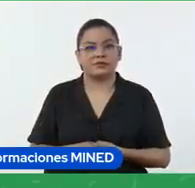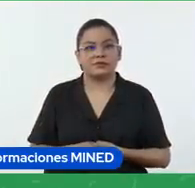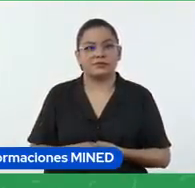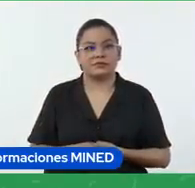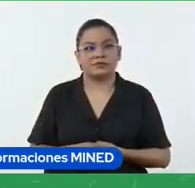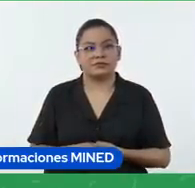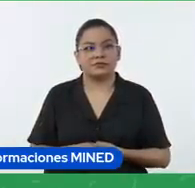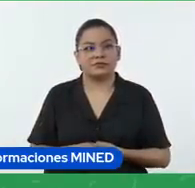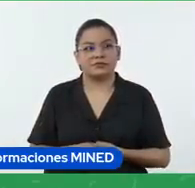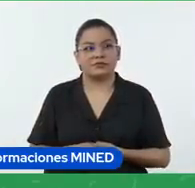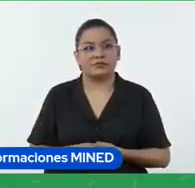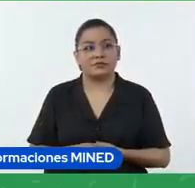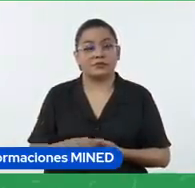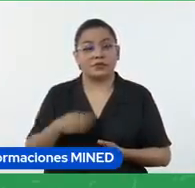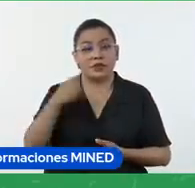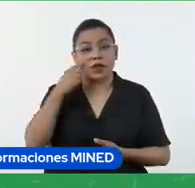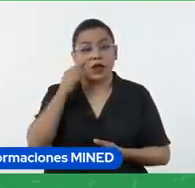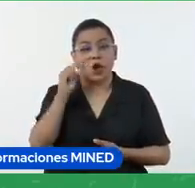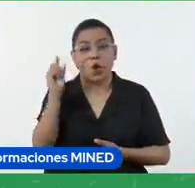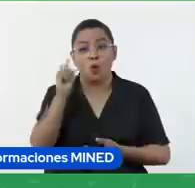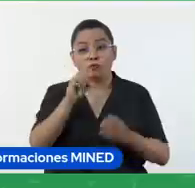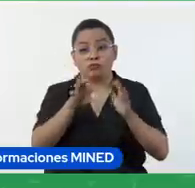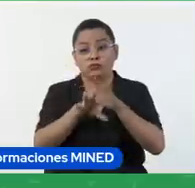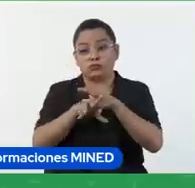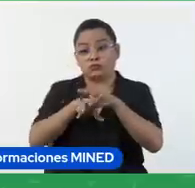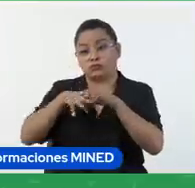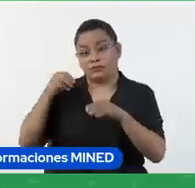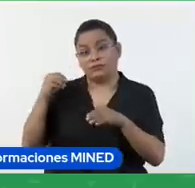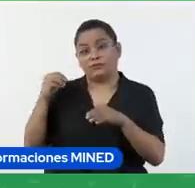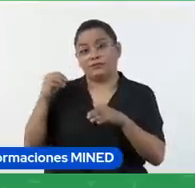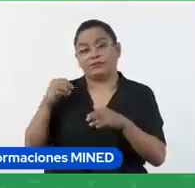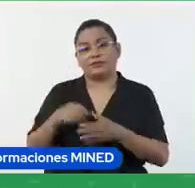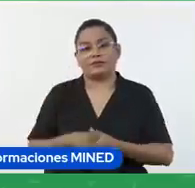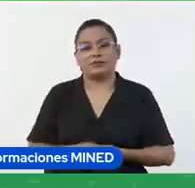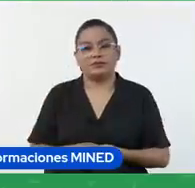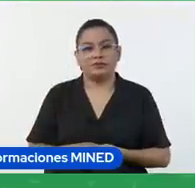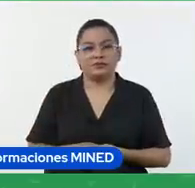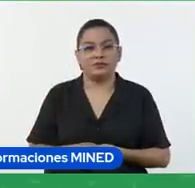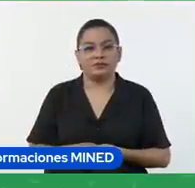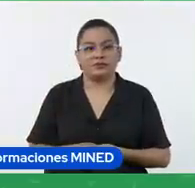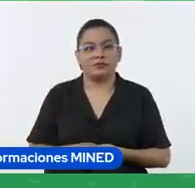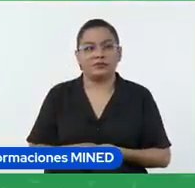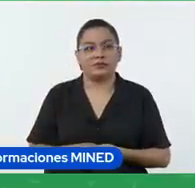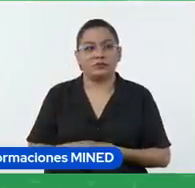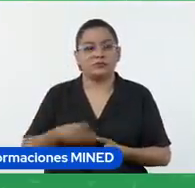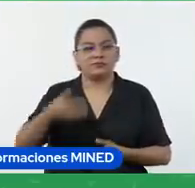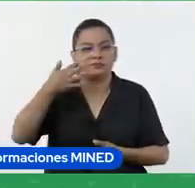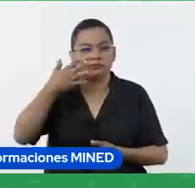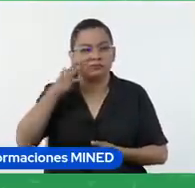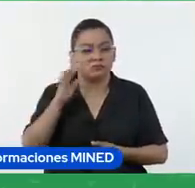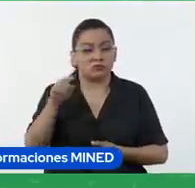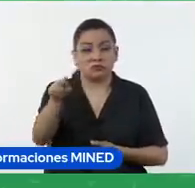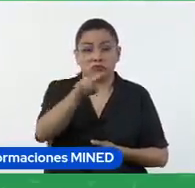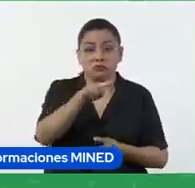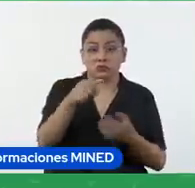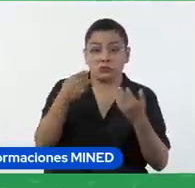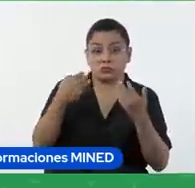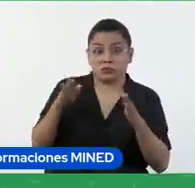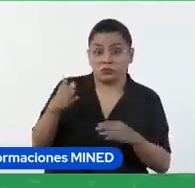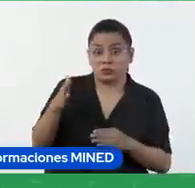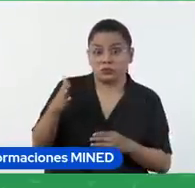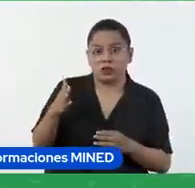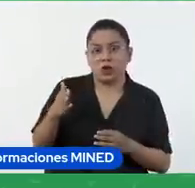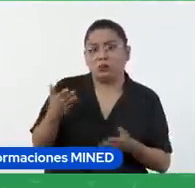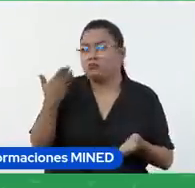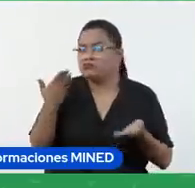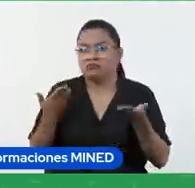esto, un boleto de salida. Son solo ejemplos, tal vez algunos de ustedes los utilizan, tal vez no, y esta